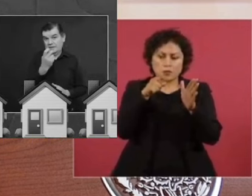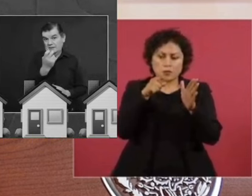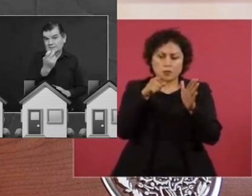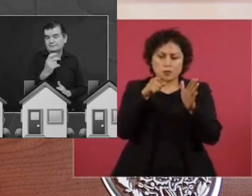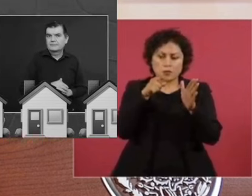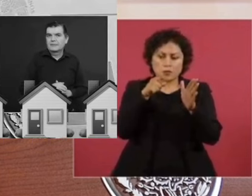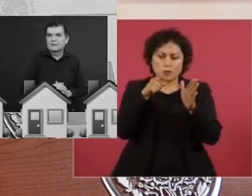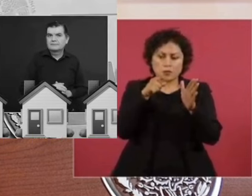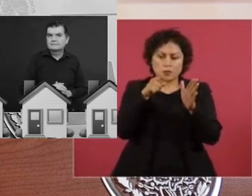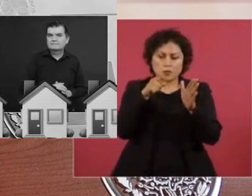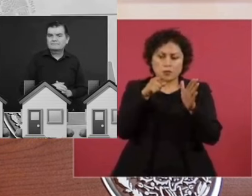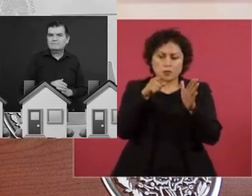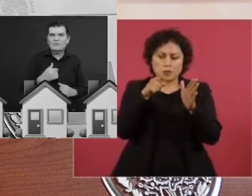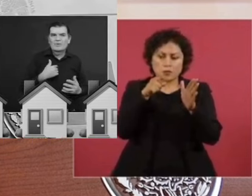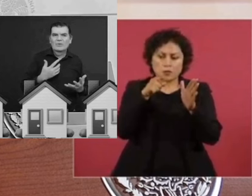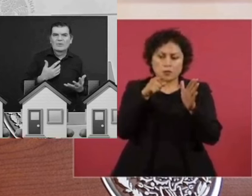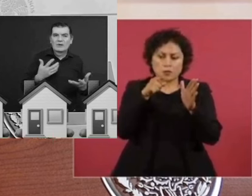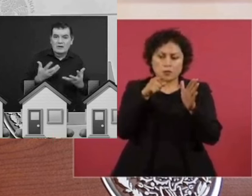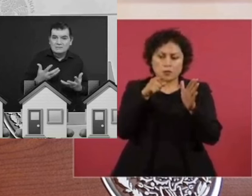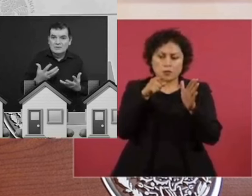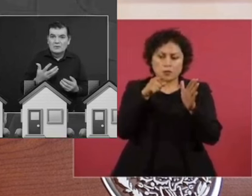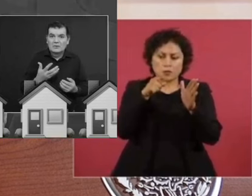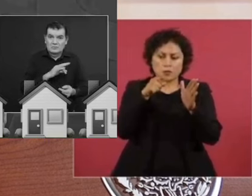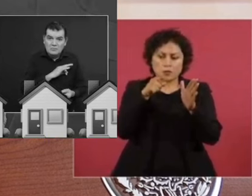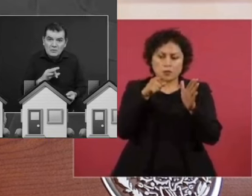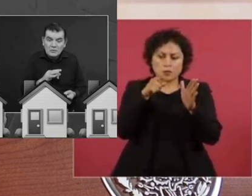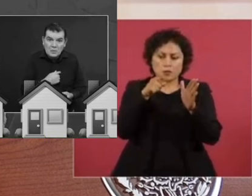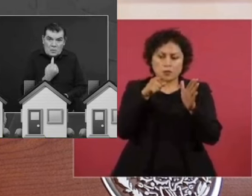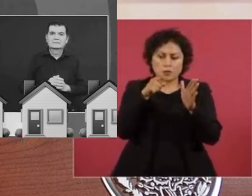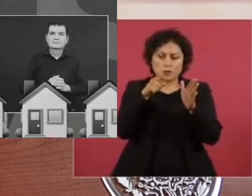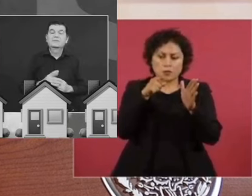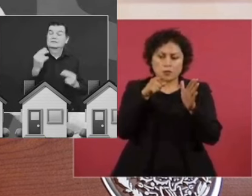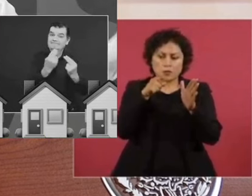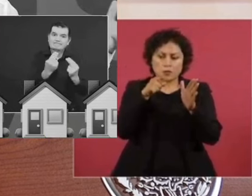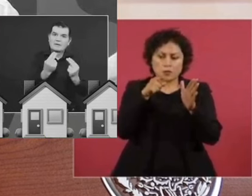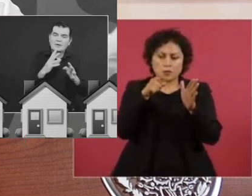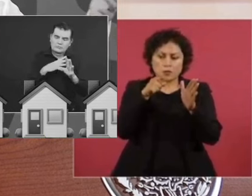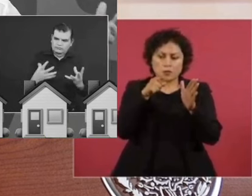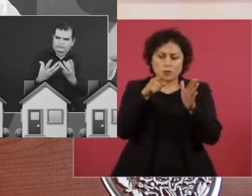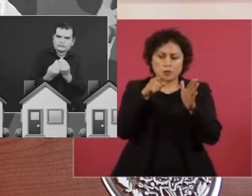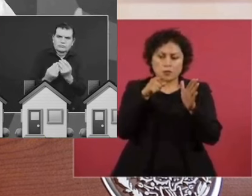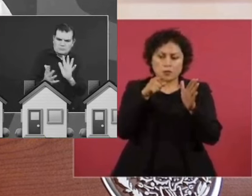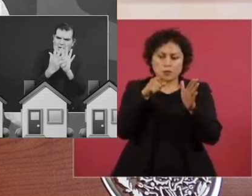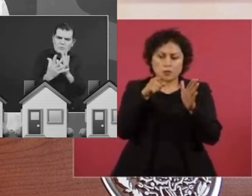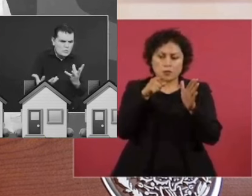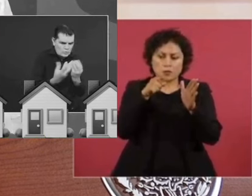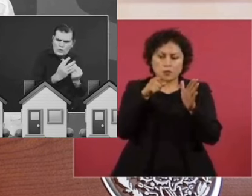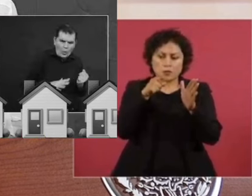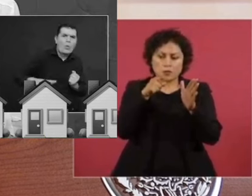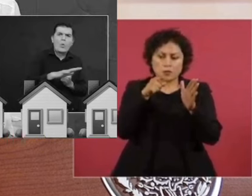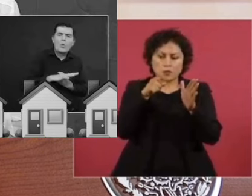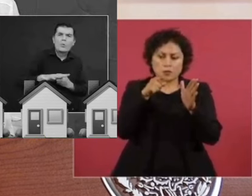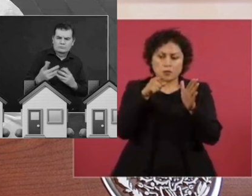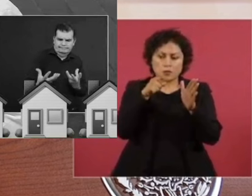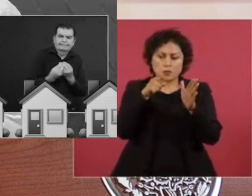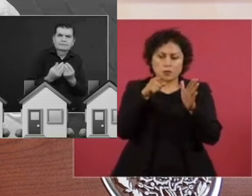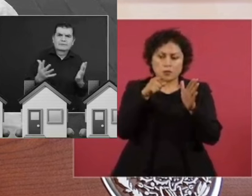Y eso no lo podríamos hacer solos. Se tiene que hacer con la participación de todos.